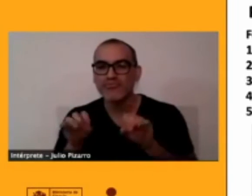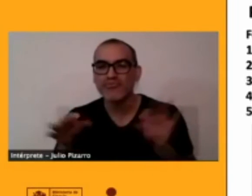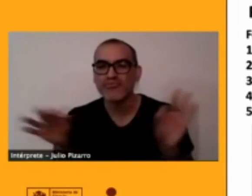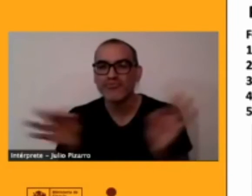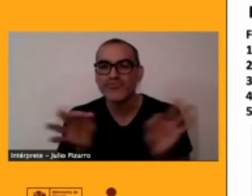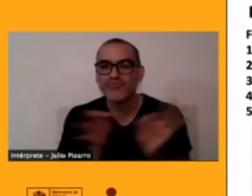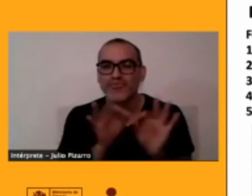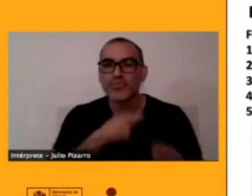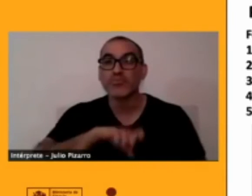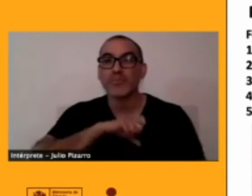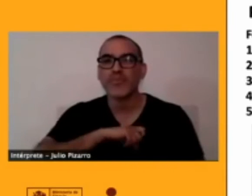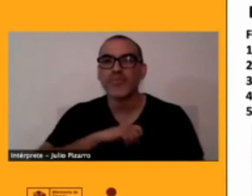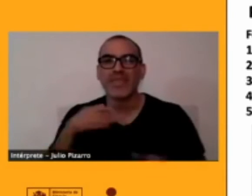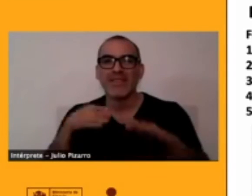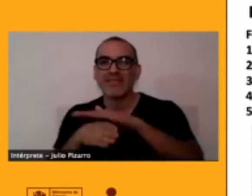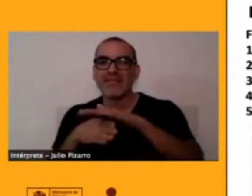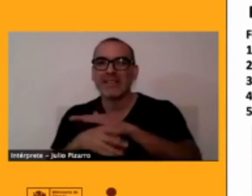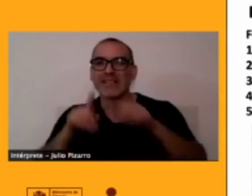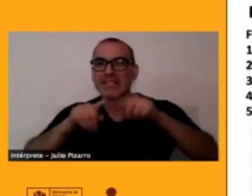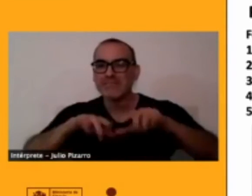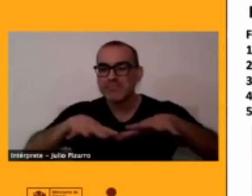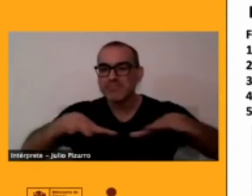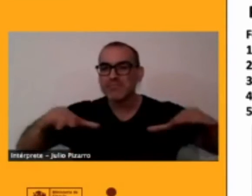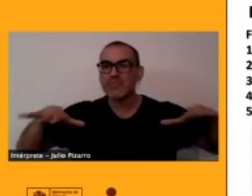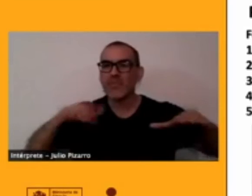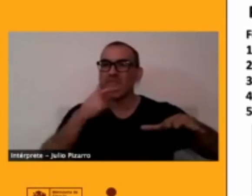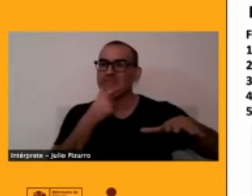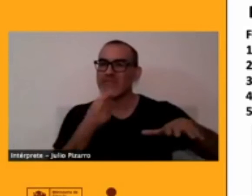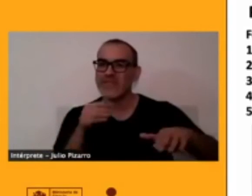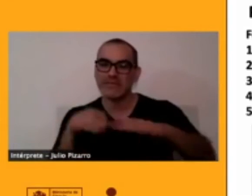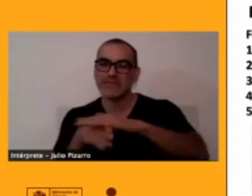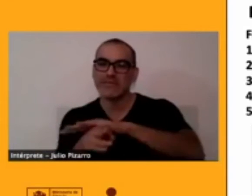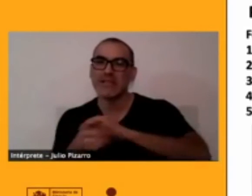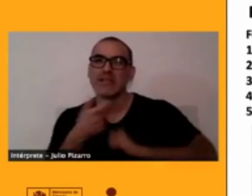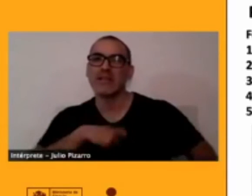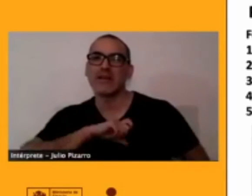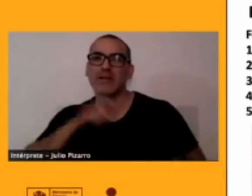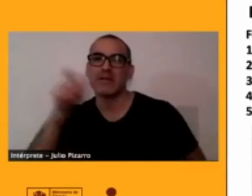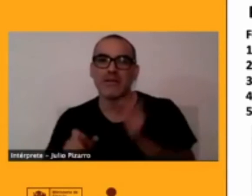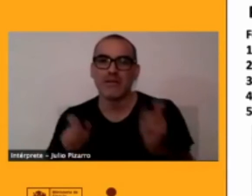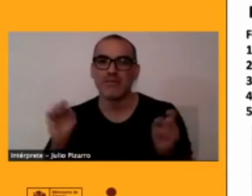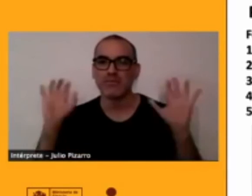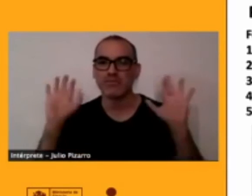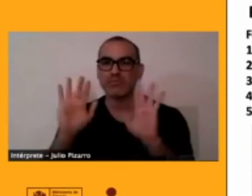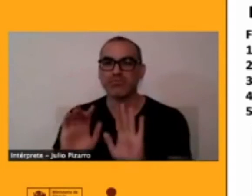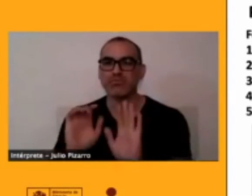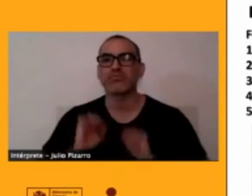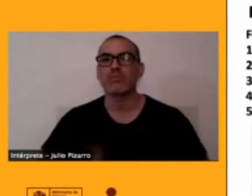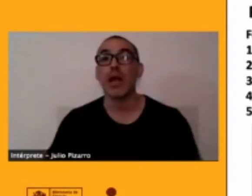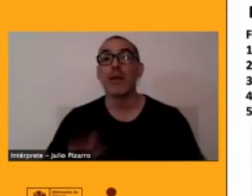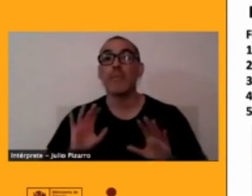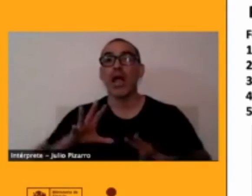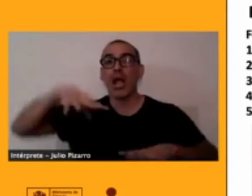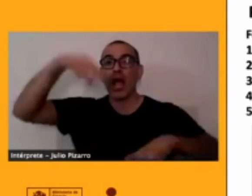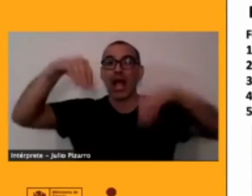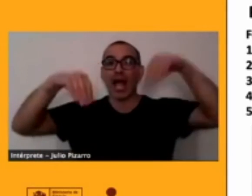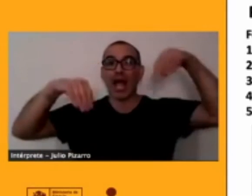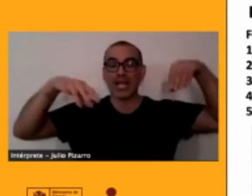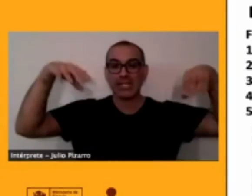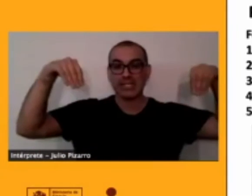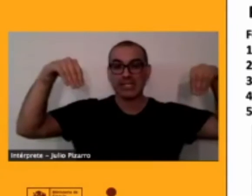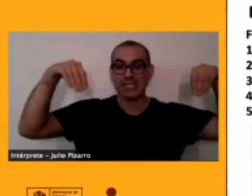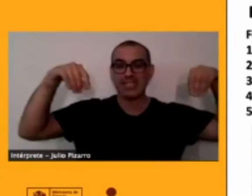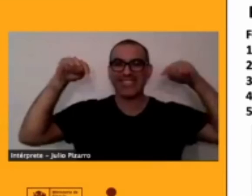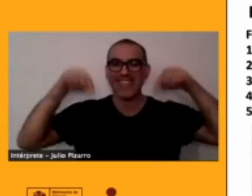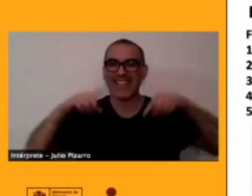territorio, ni por las condiciones climáticas. Sin embargo, en las partes altas, por ejemplo, lo que sería San Pedro de Atacama y todos los